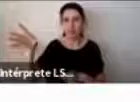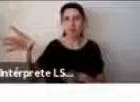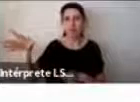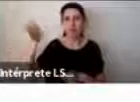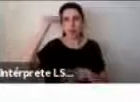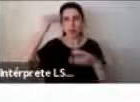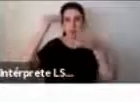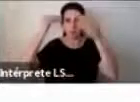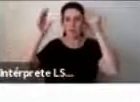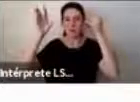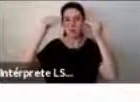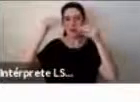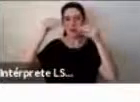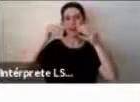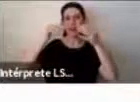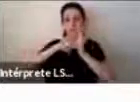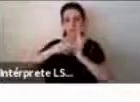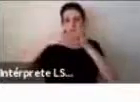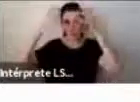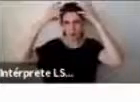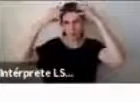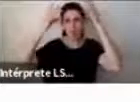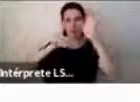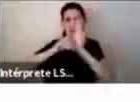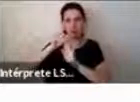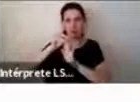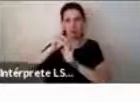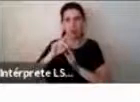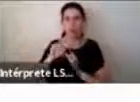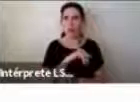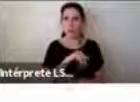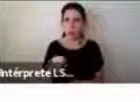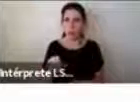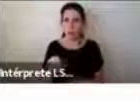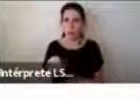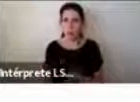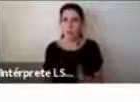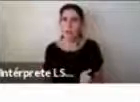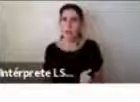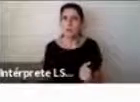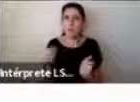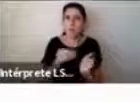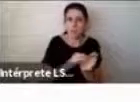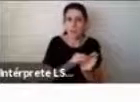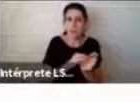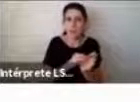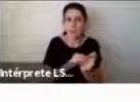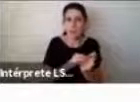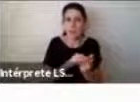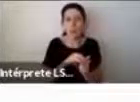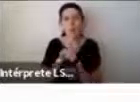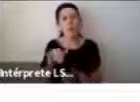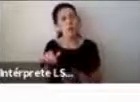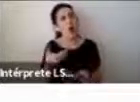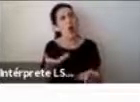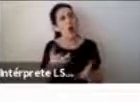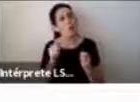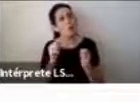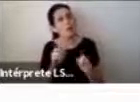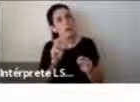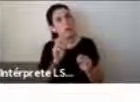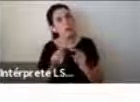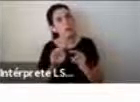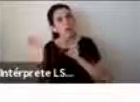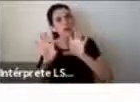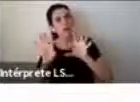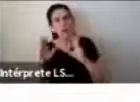neurodesarrollo. Y después esto empezó a escalar, y después dijimos, podemos hacer actividades para hacer en la